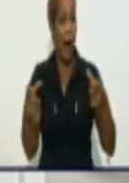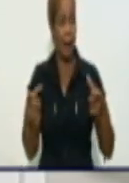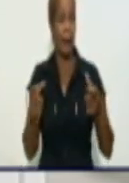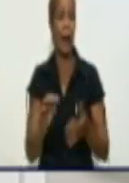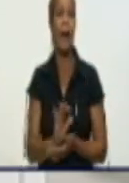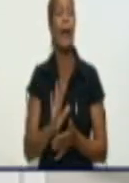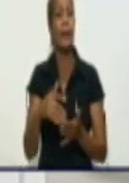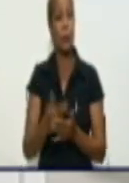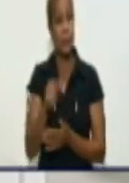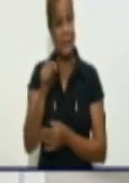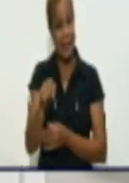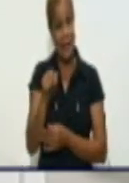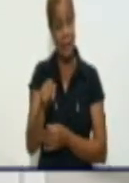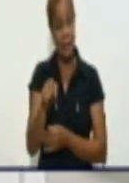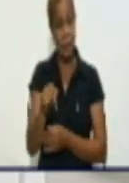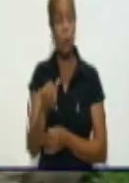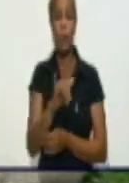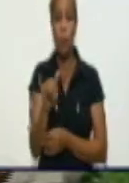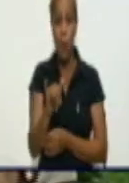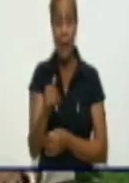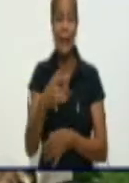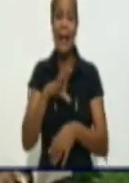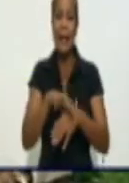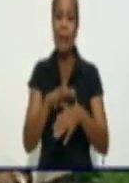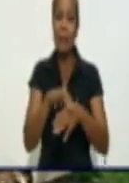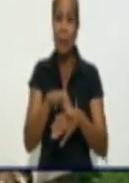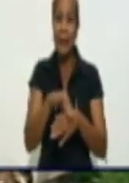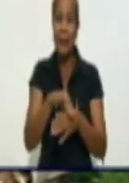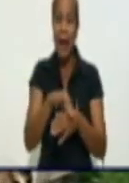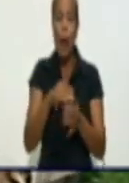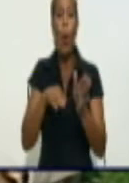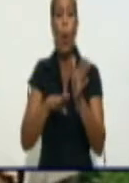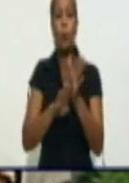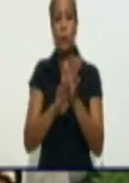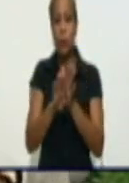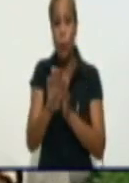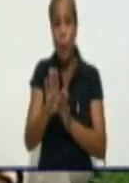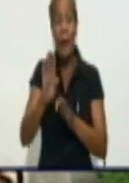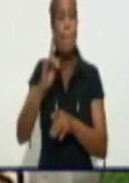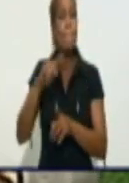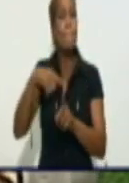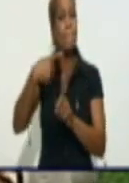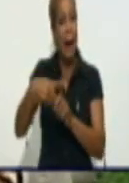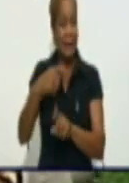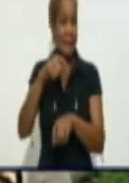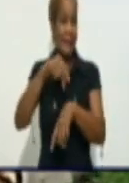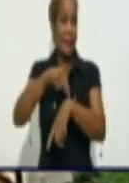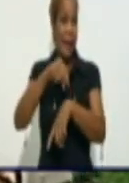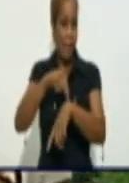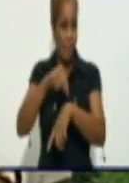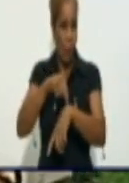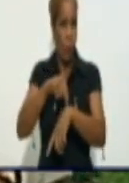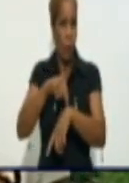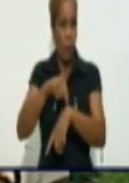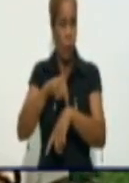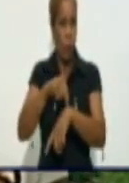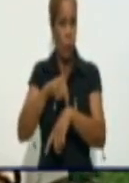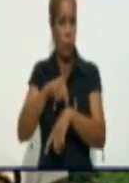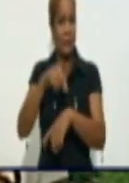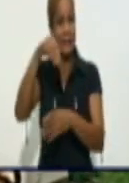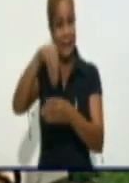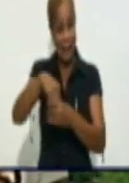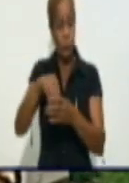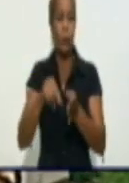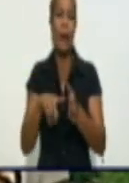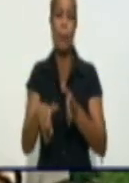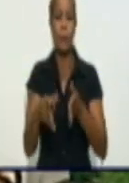eso entonces pues conlleva, doctora, que la enfermedad permanezca por mucho más tiempo. A pesar de las acciones que desarrolla el Ministerio de